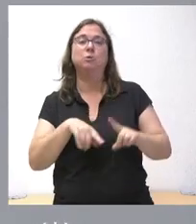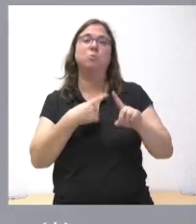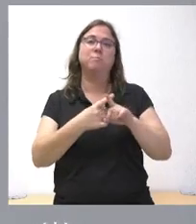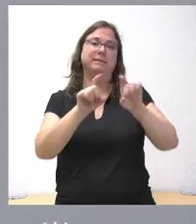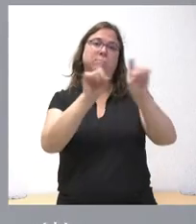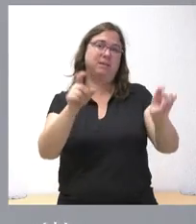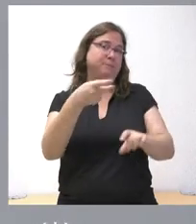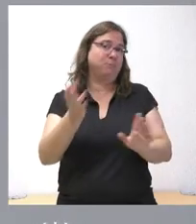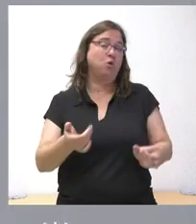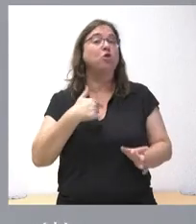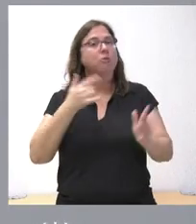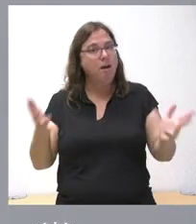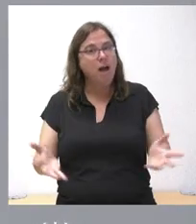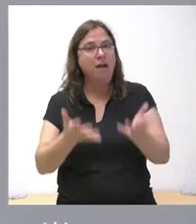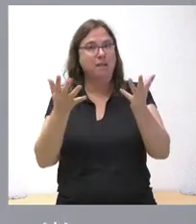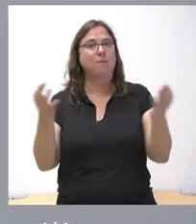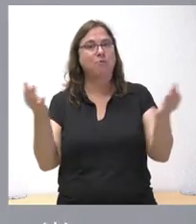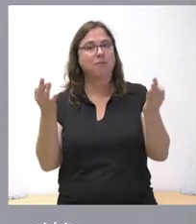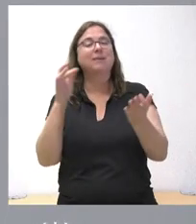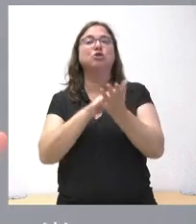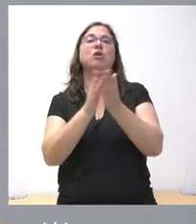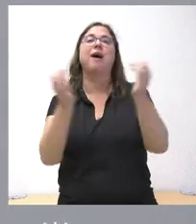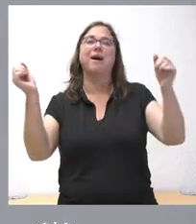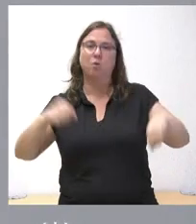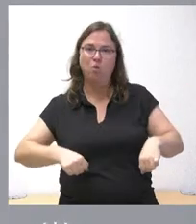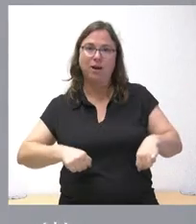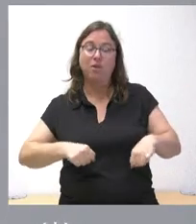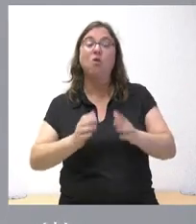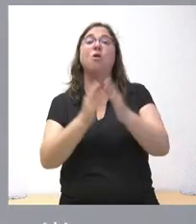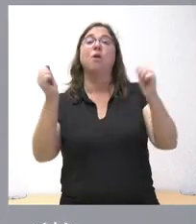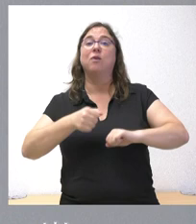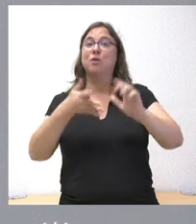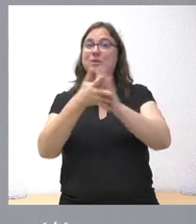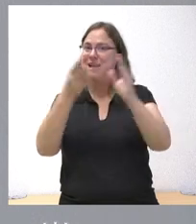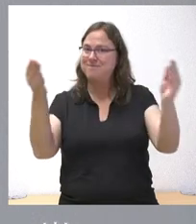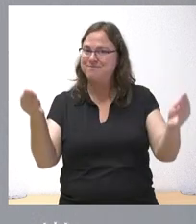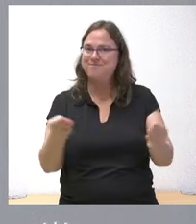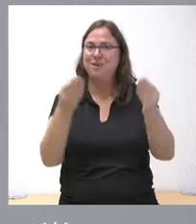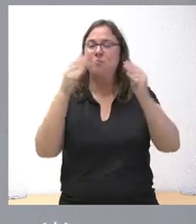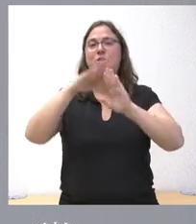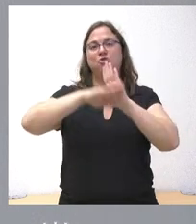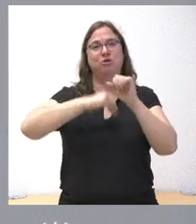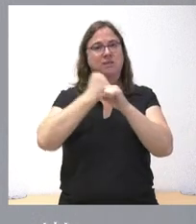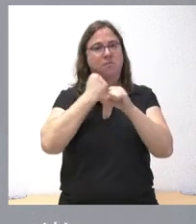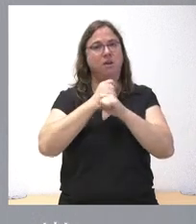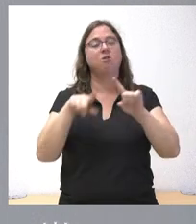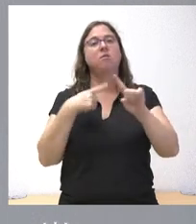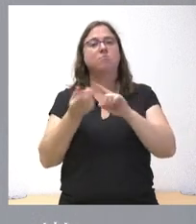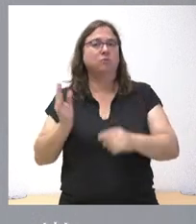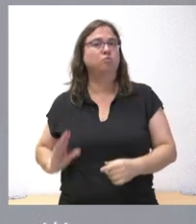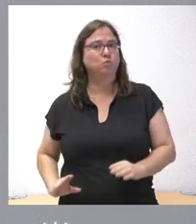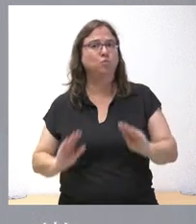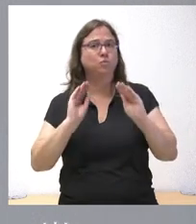empresarial. Nosotros les animamos a que se alcance un acuerdo, que ese acuerdo suponga una clara mejora de las condiciones de trabajo y de las condiciones retributivas.